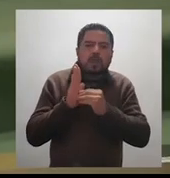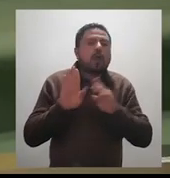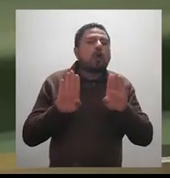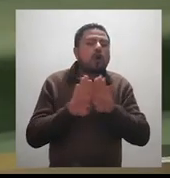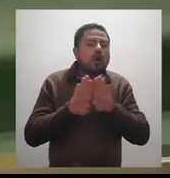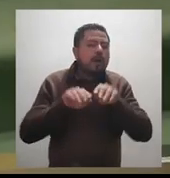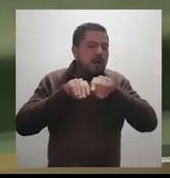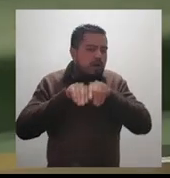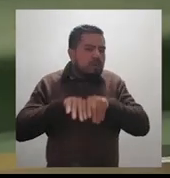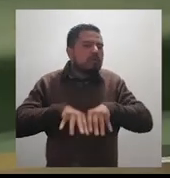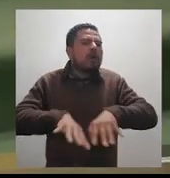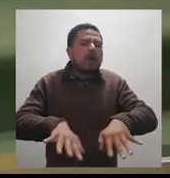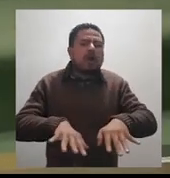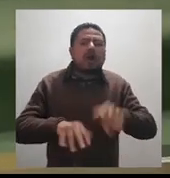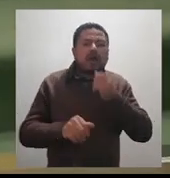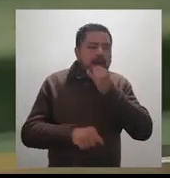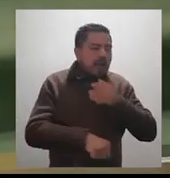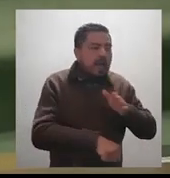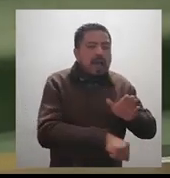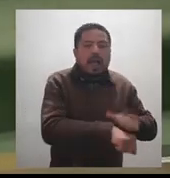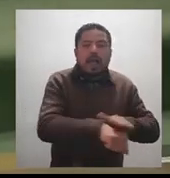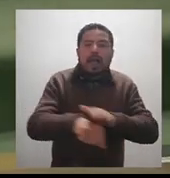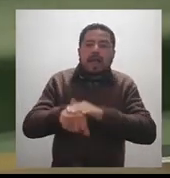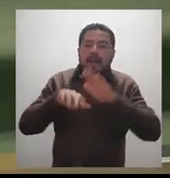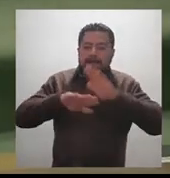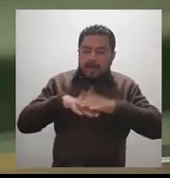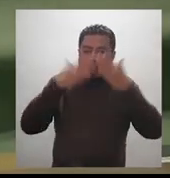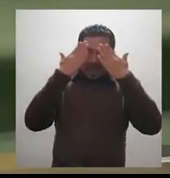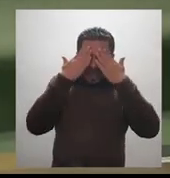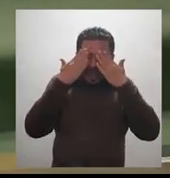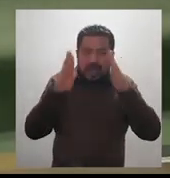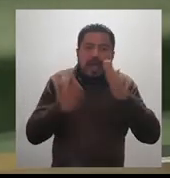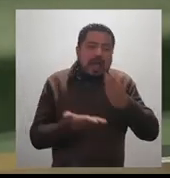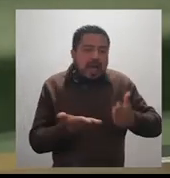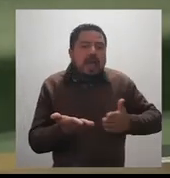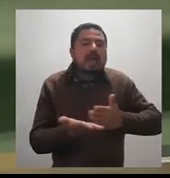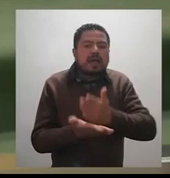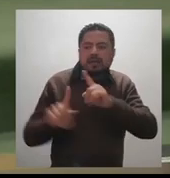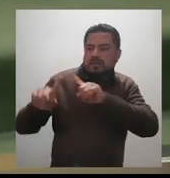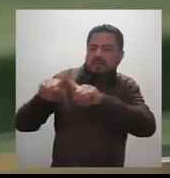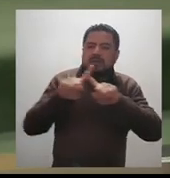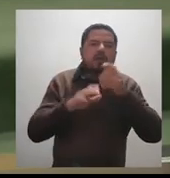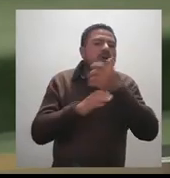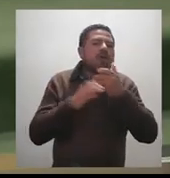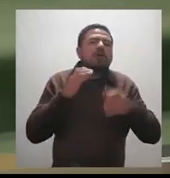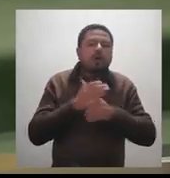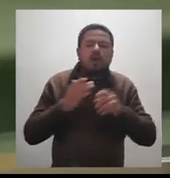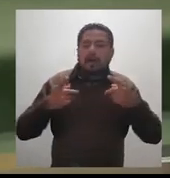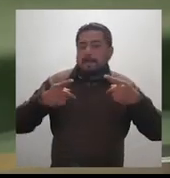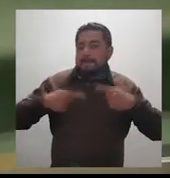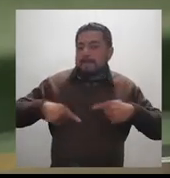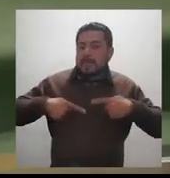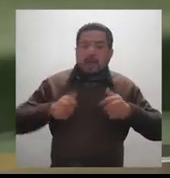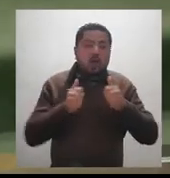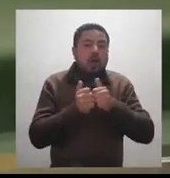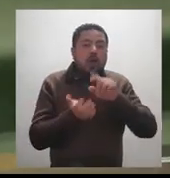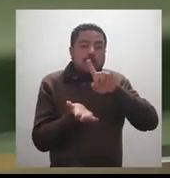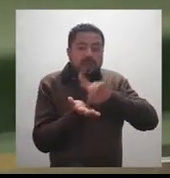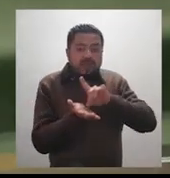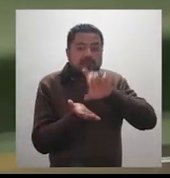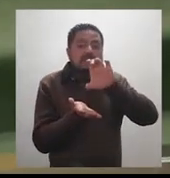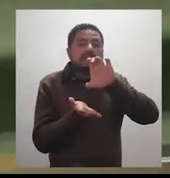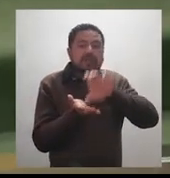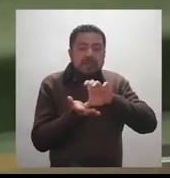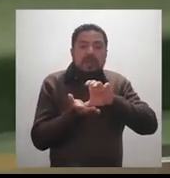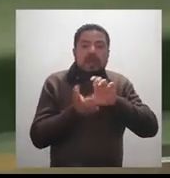procedimientos en una convocatoria en la que se informe de manera amplia, accesible y por distintos medios la manera en que las personas